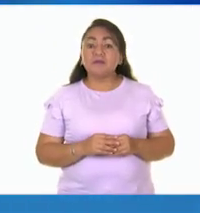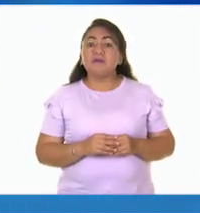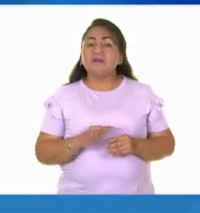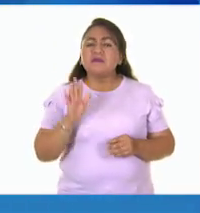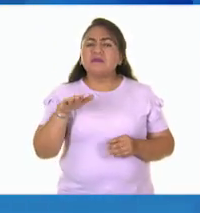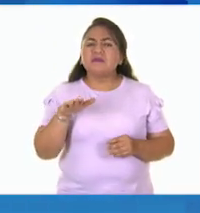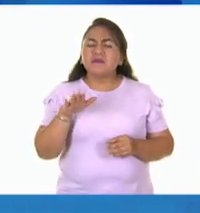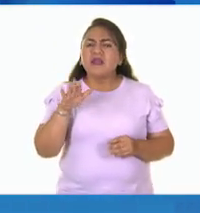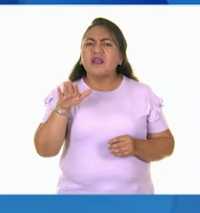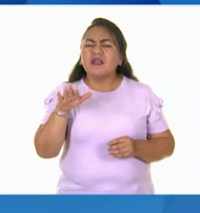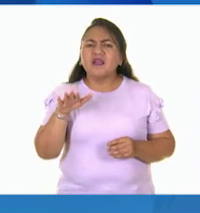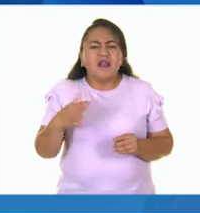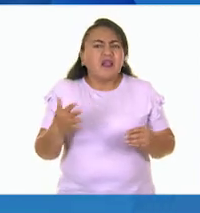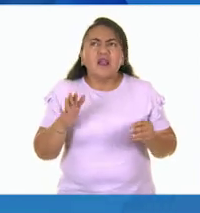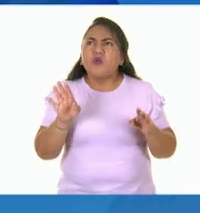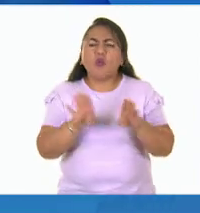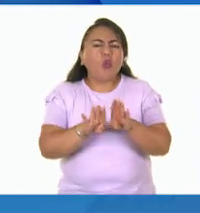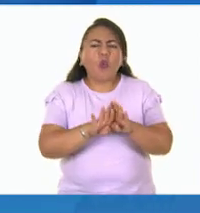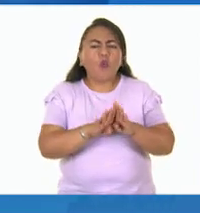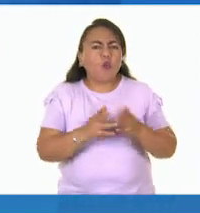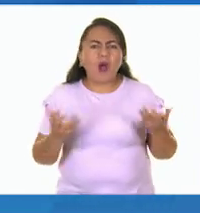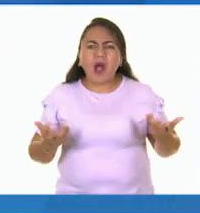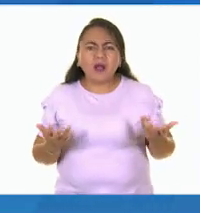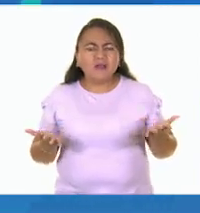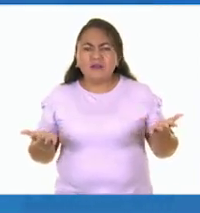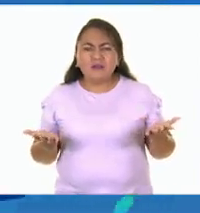¿Y cómo se hace?